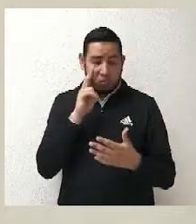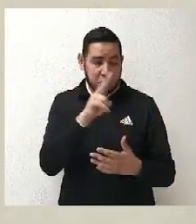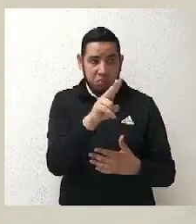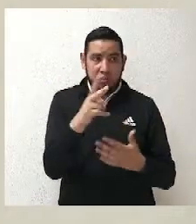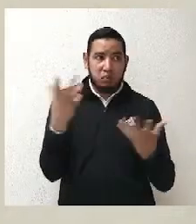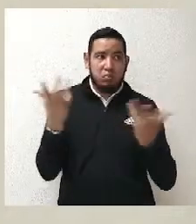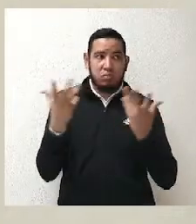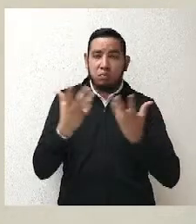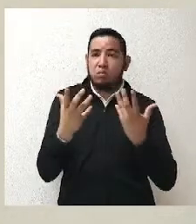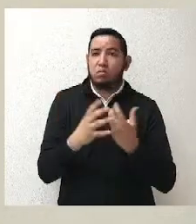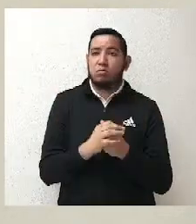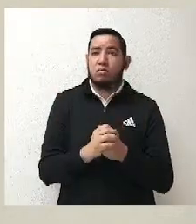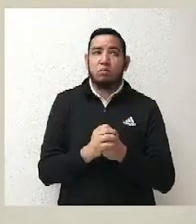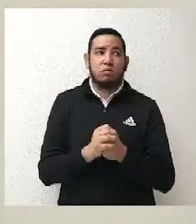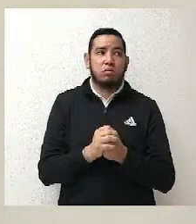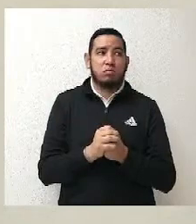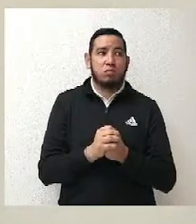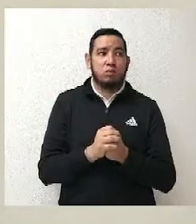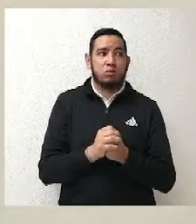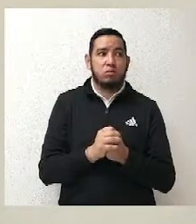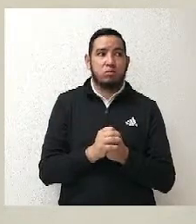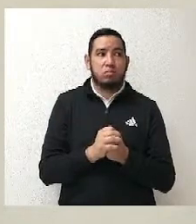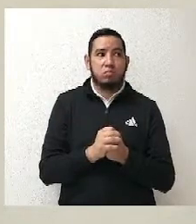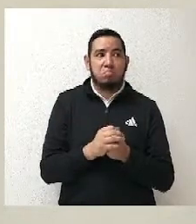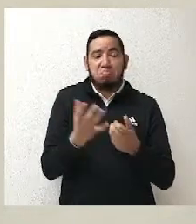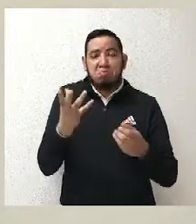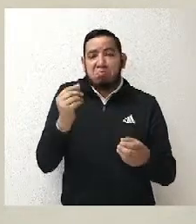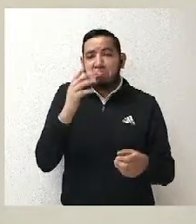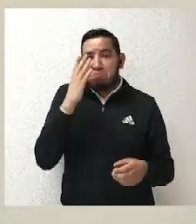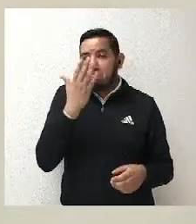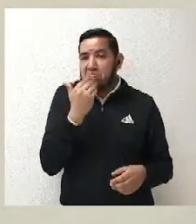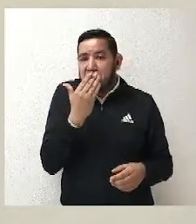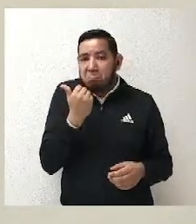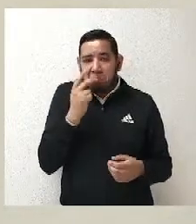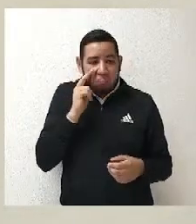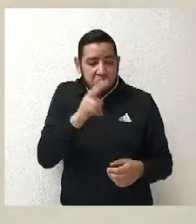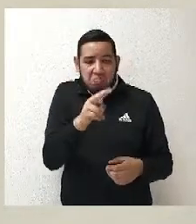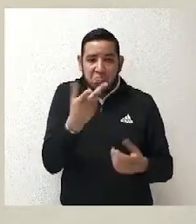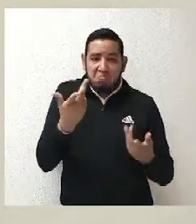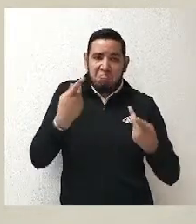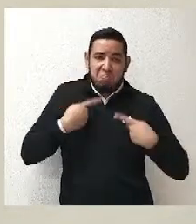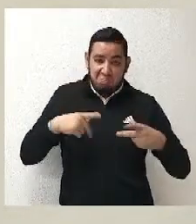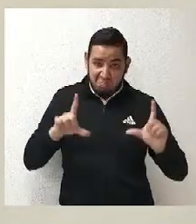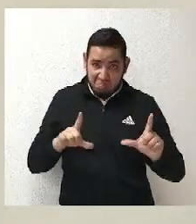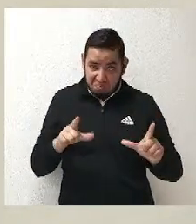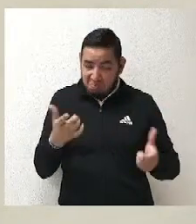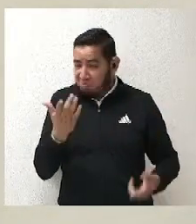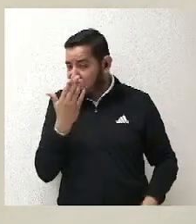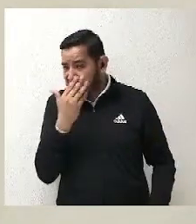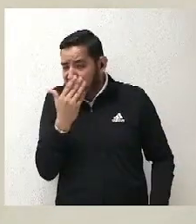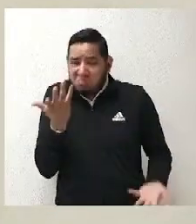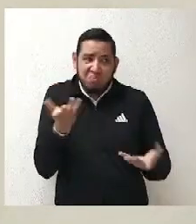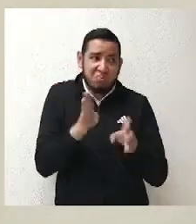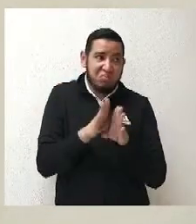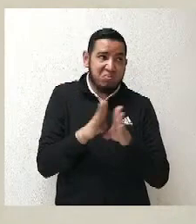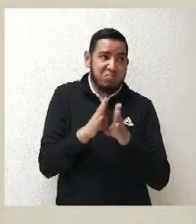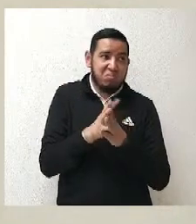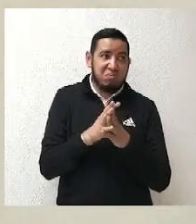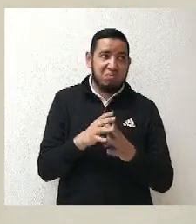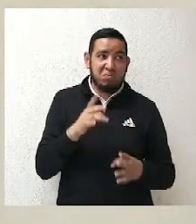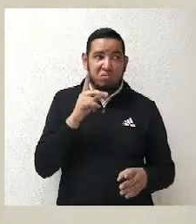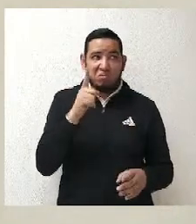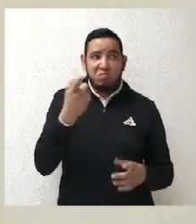y esto en la normativa de Morena no existe. Entonces, pues en realidad nos pareció que fue correctamente